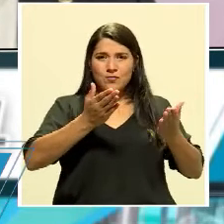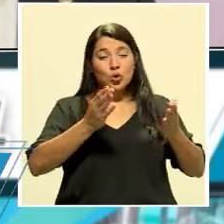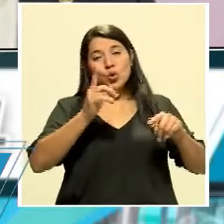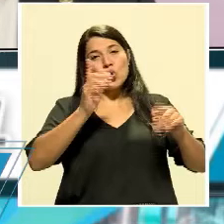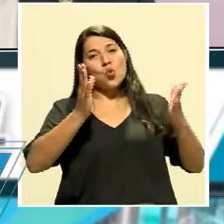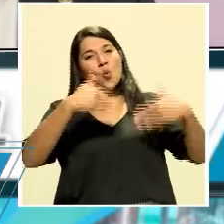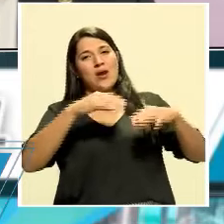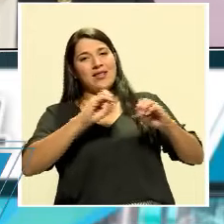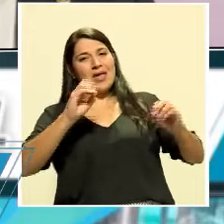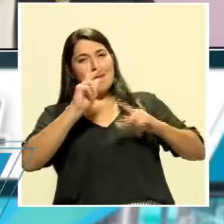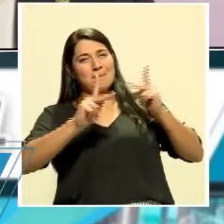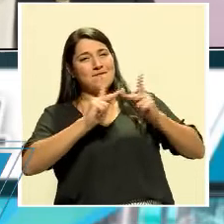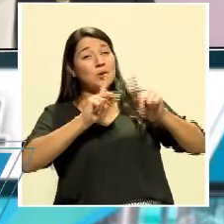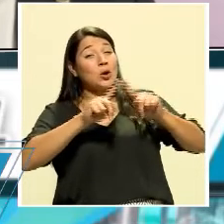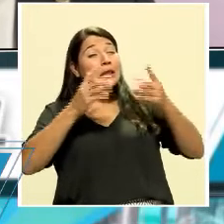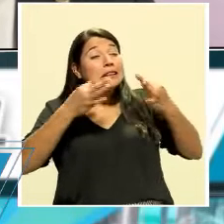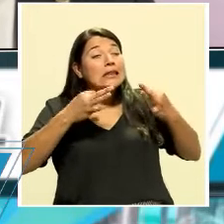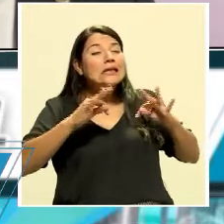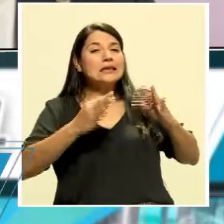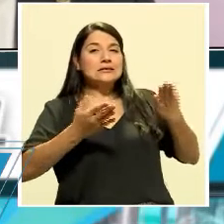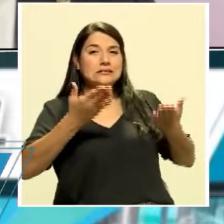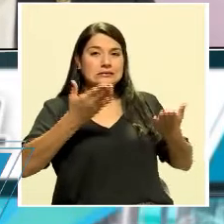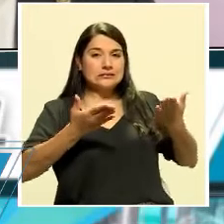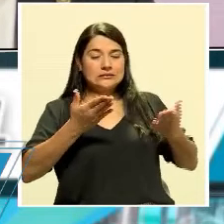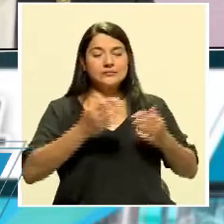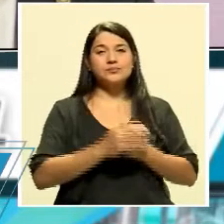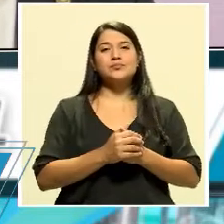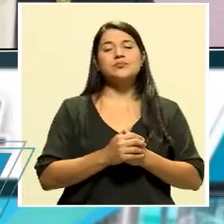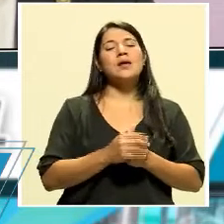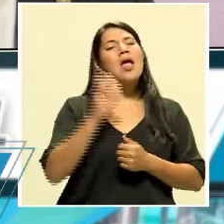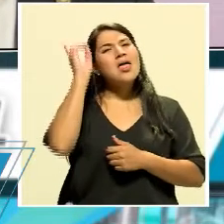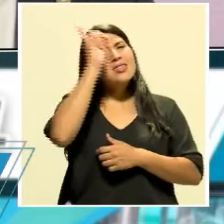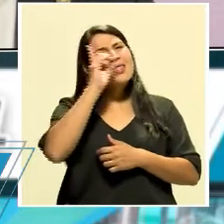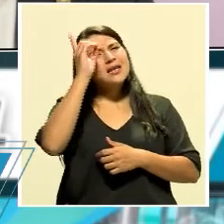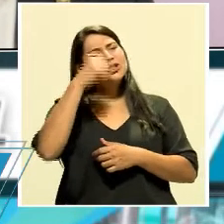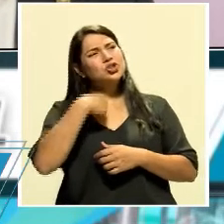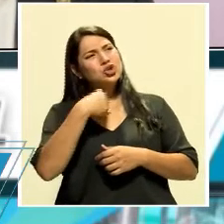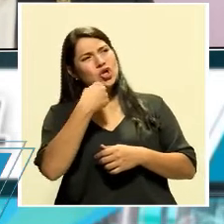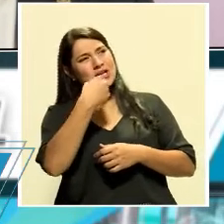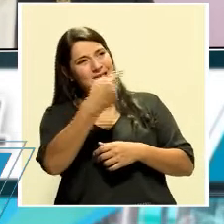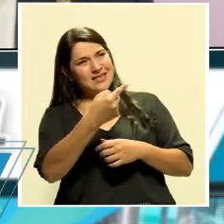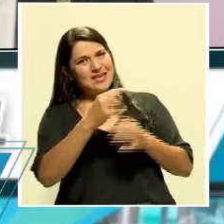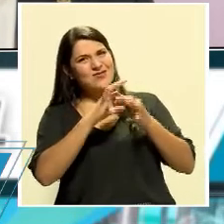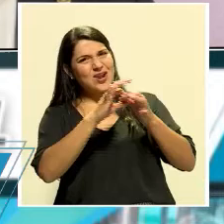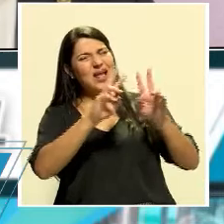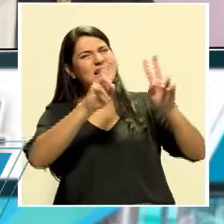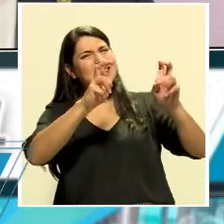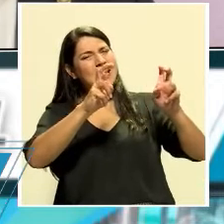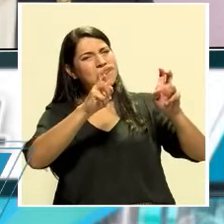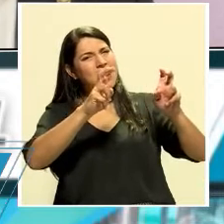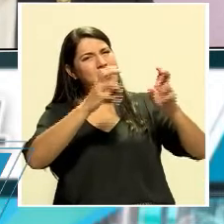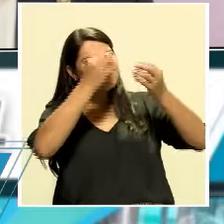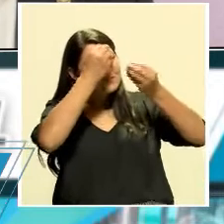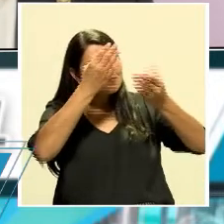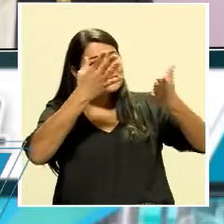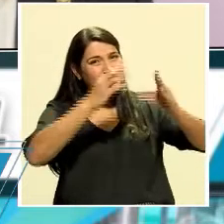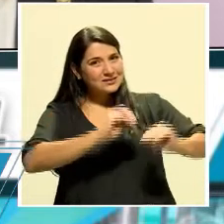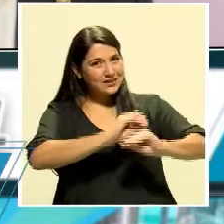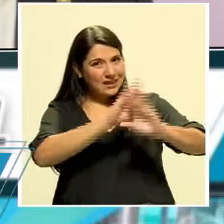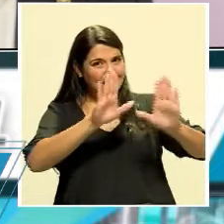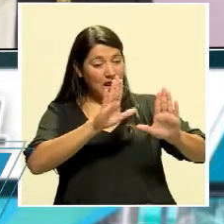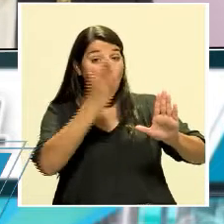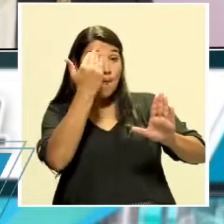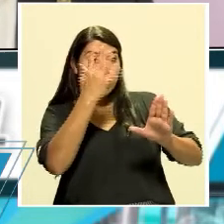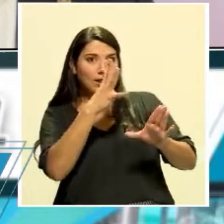cercano posible. Don Daniel, recién yo le mencionaba el tema de la transparencia, porque es parte de